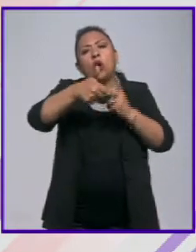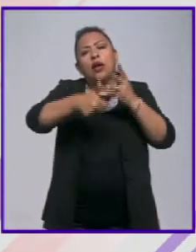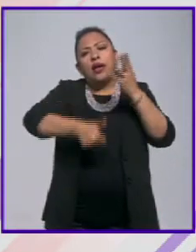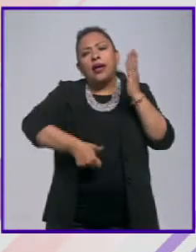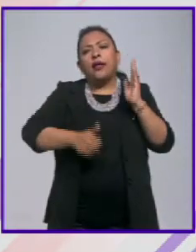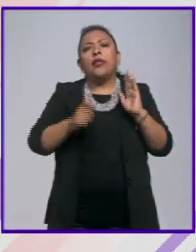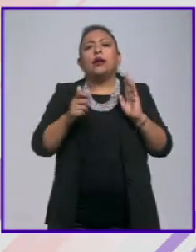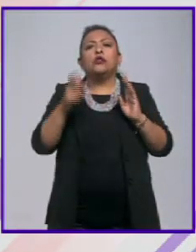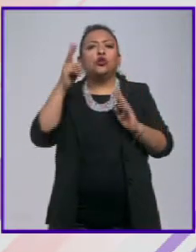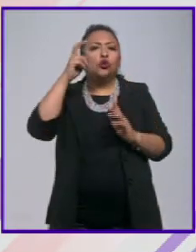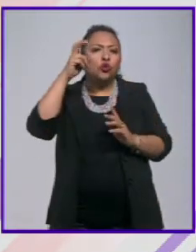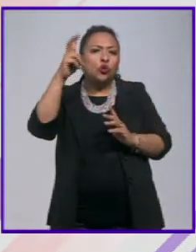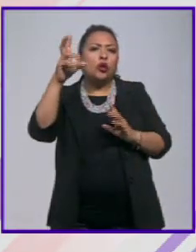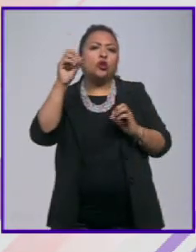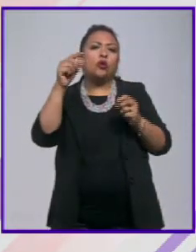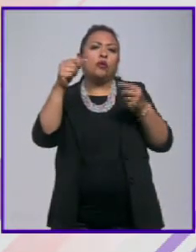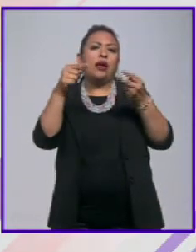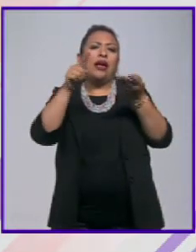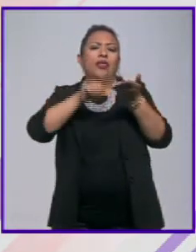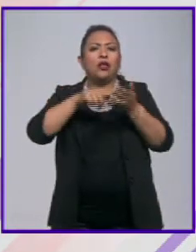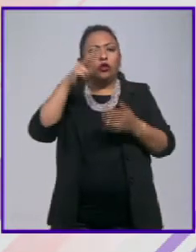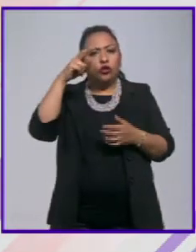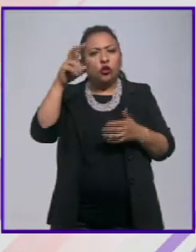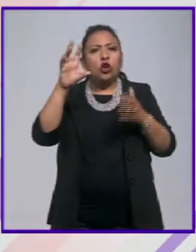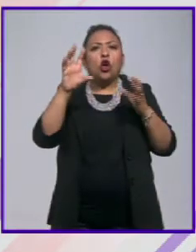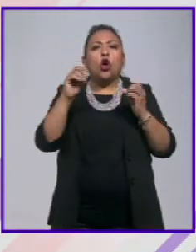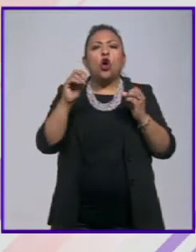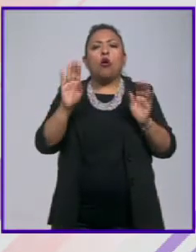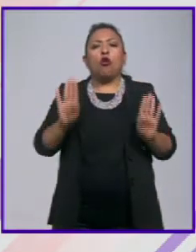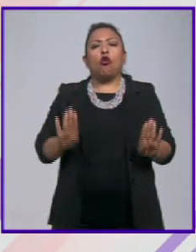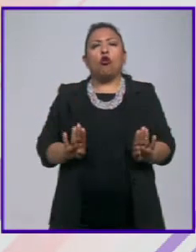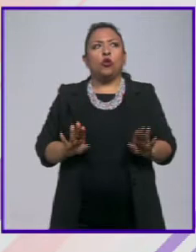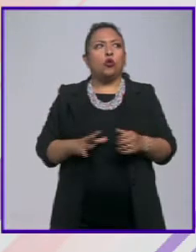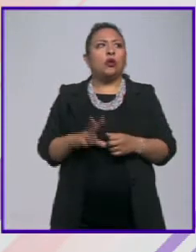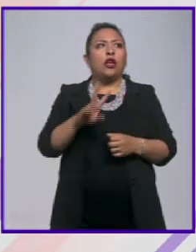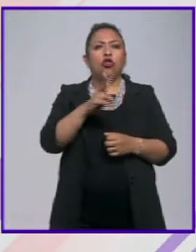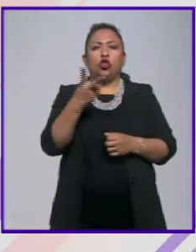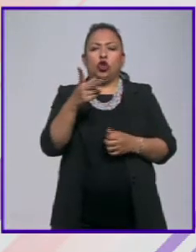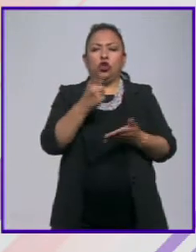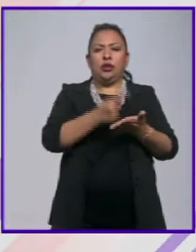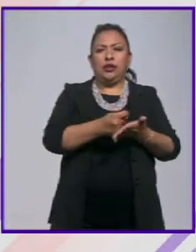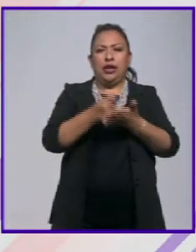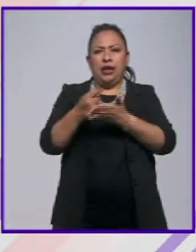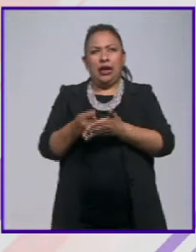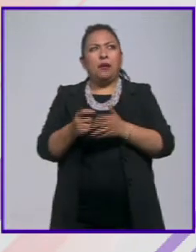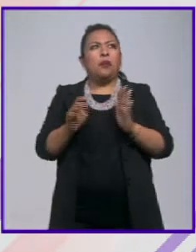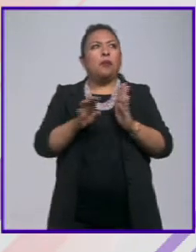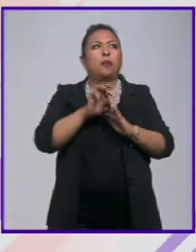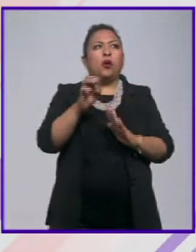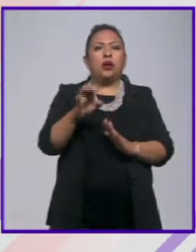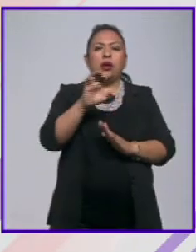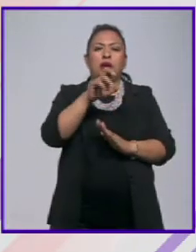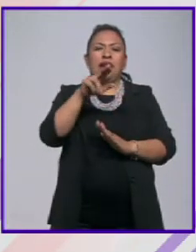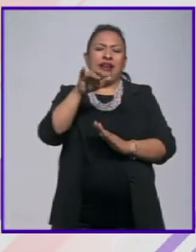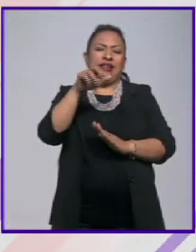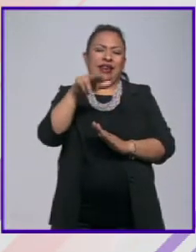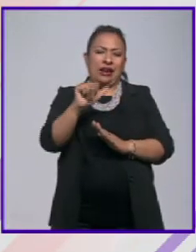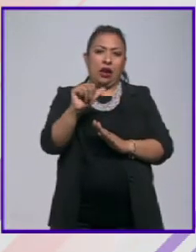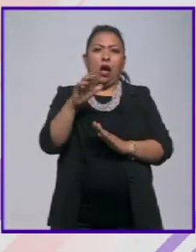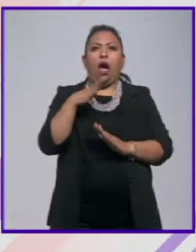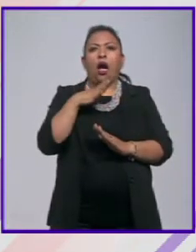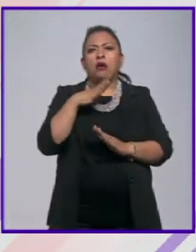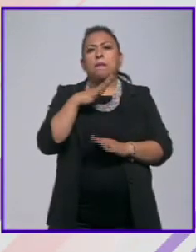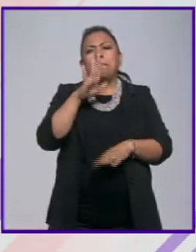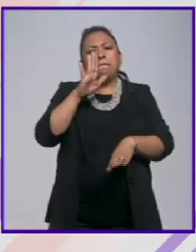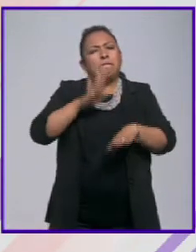de los sueños o de los elementos de los sueños o de la conducta hay otros tipos de terapias por ejemplo lacaniano que eso es